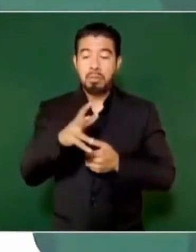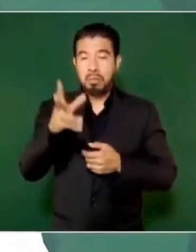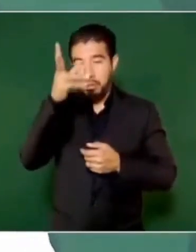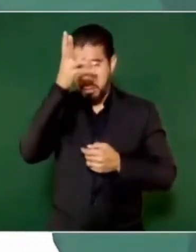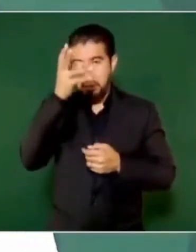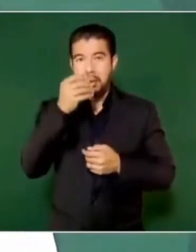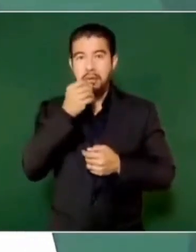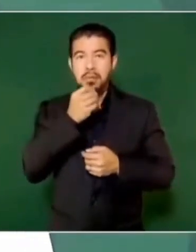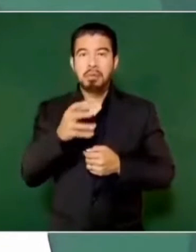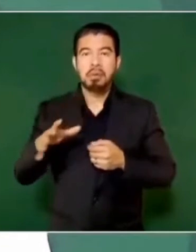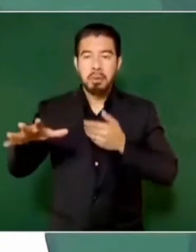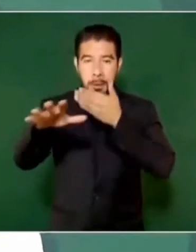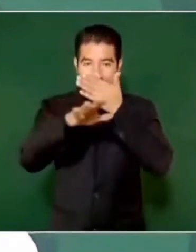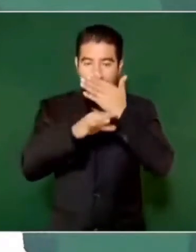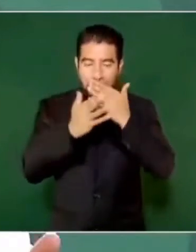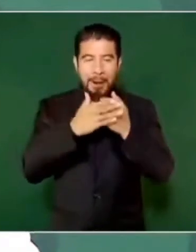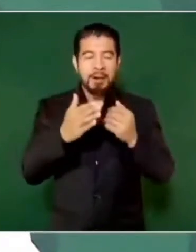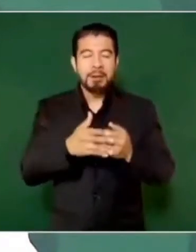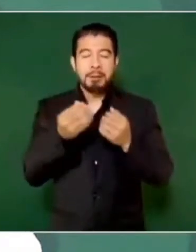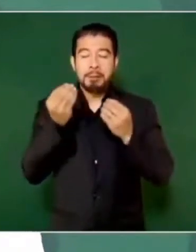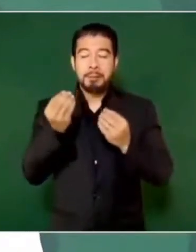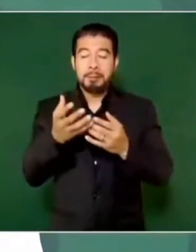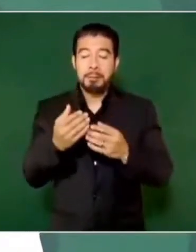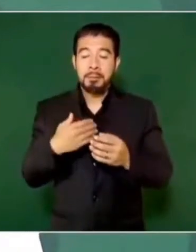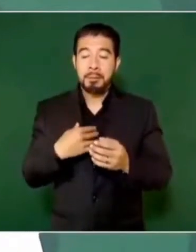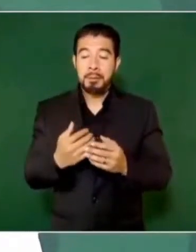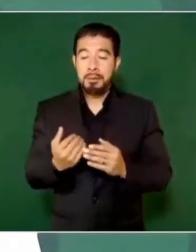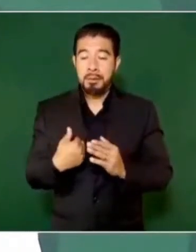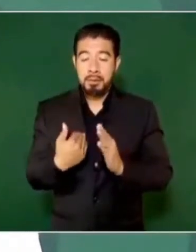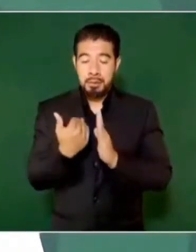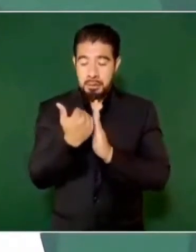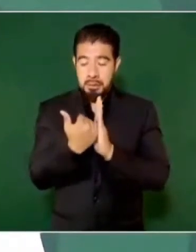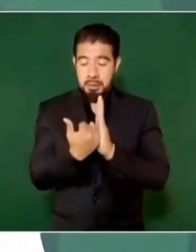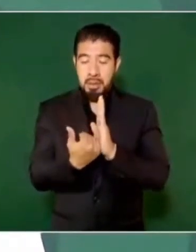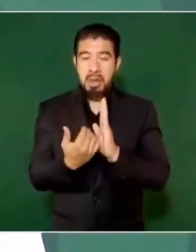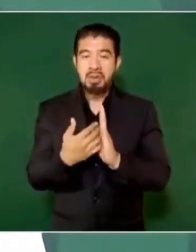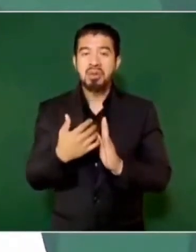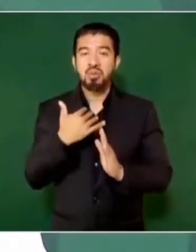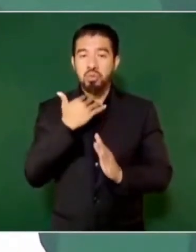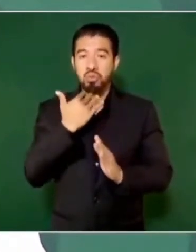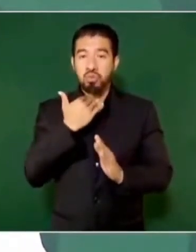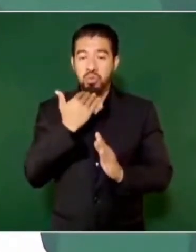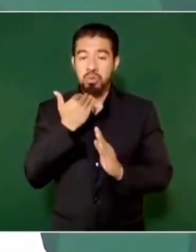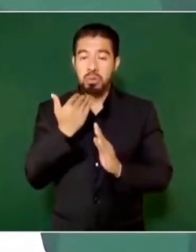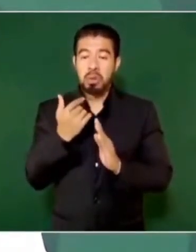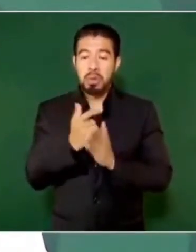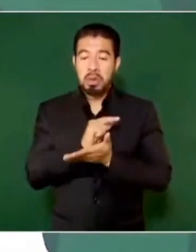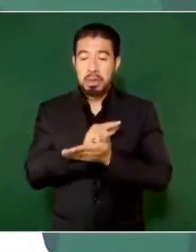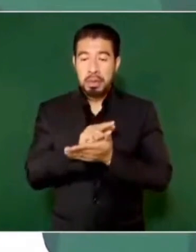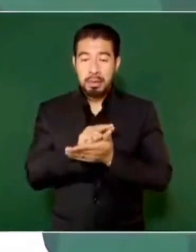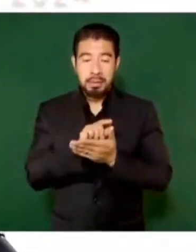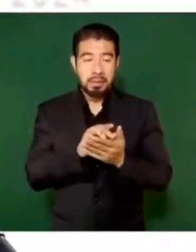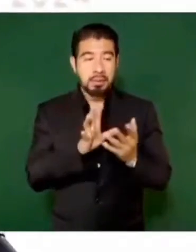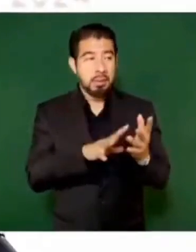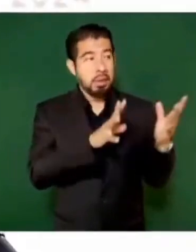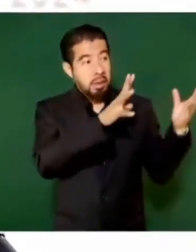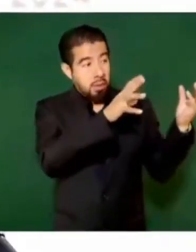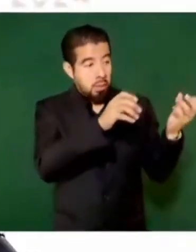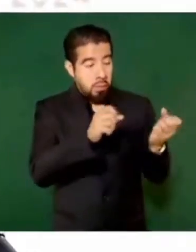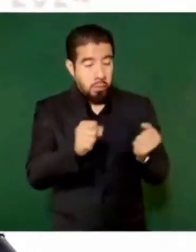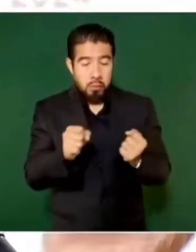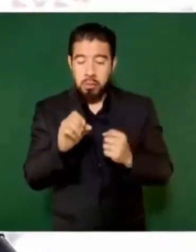sus colonias fuera de menor contenido de turbiedad y esto lo tienen las aguas del río